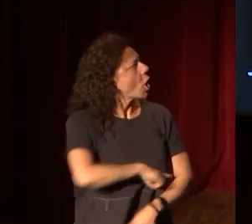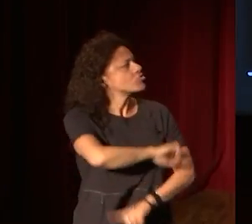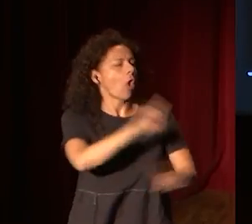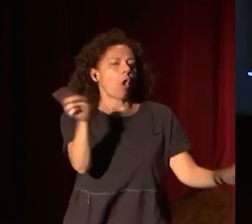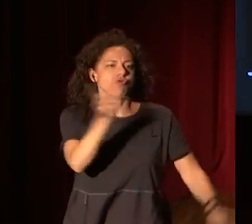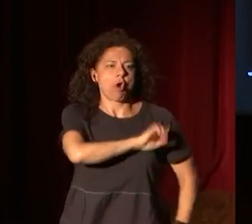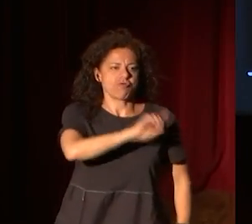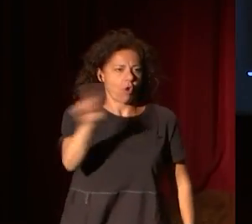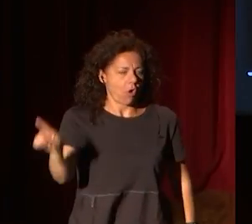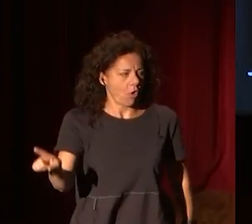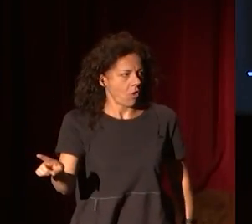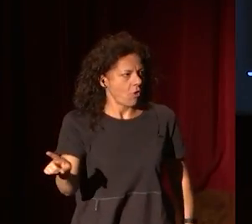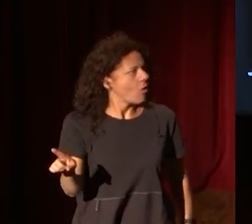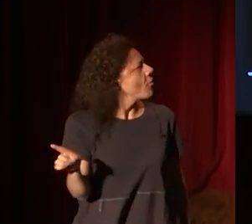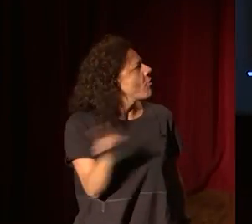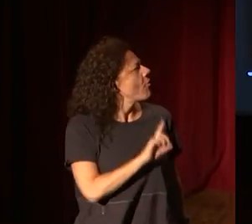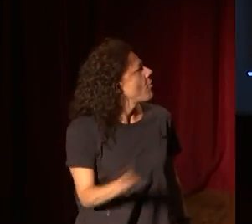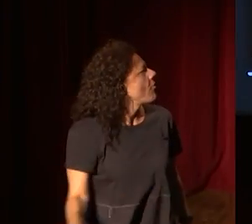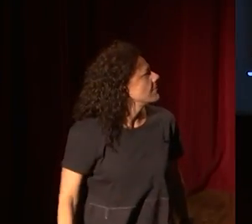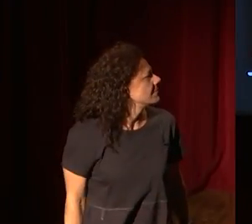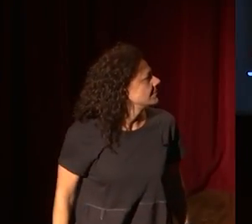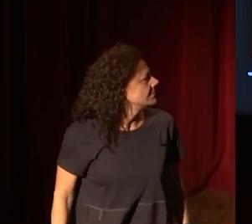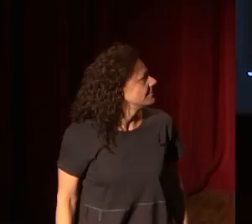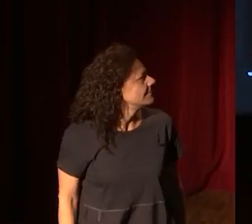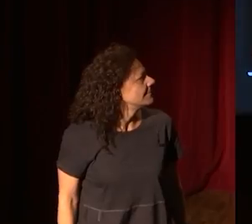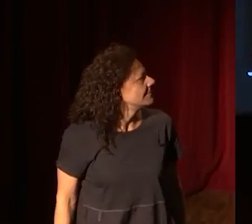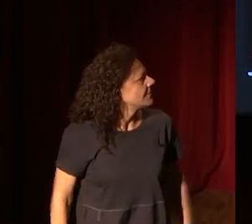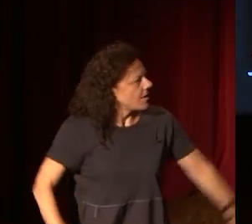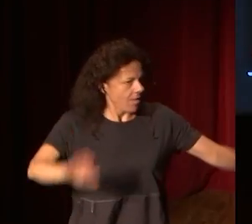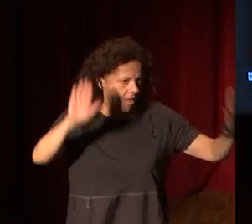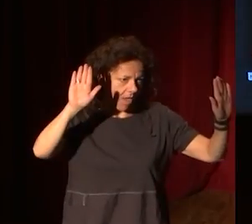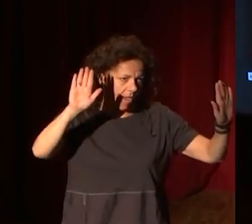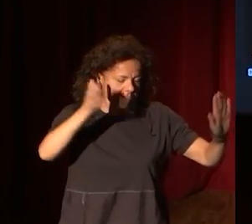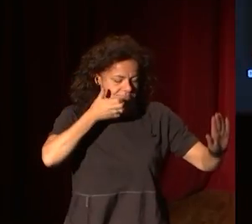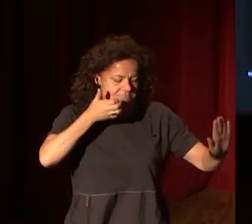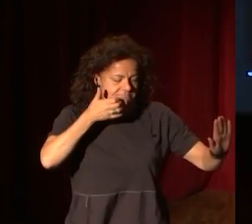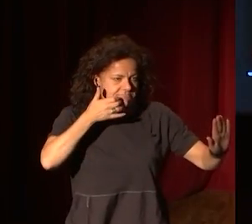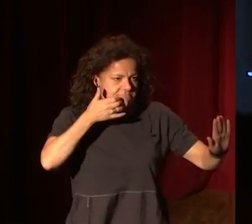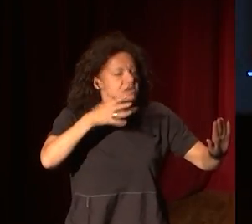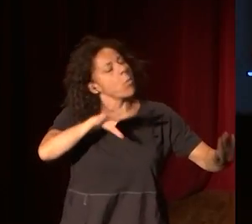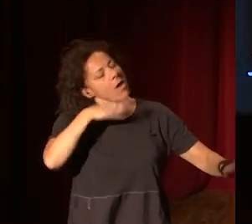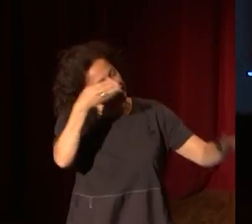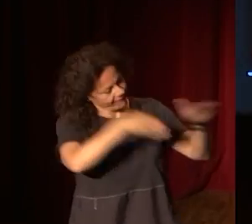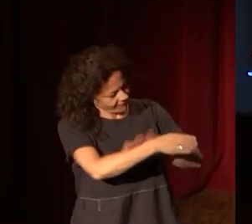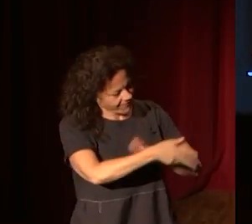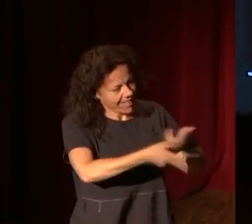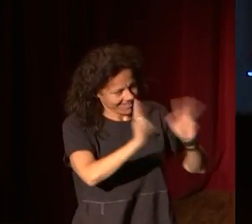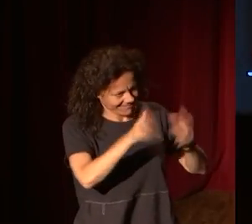¿Qué va? ¿Qué va? Yo quiero al tique, Ah, bueno, en ese caso, cuélese, cuélese.